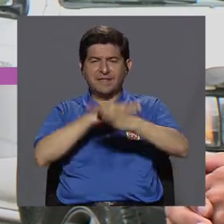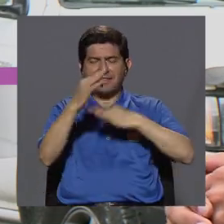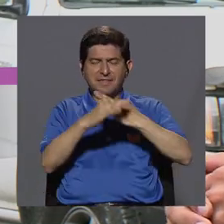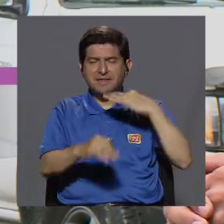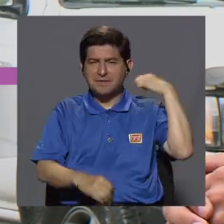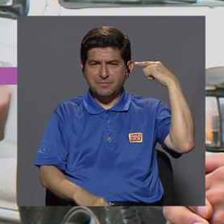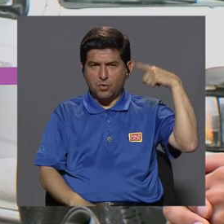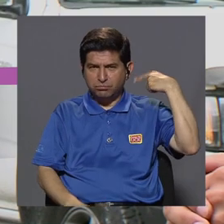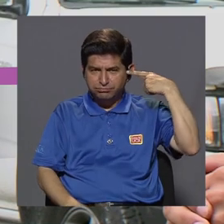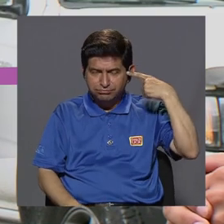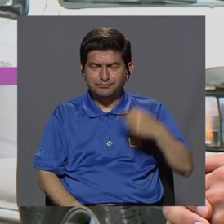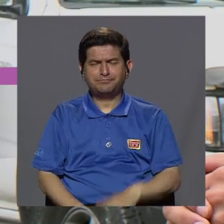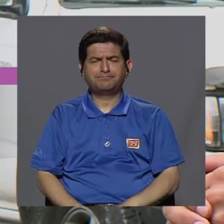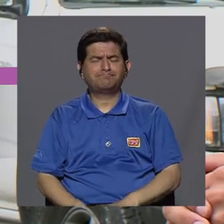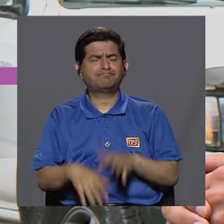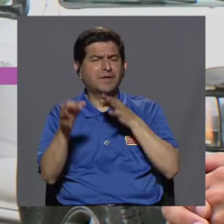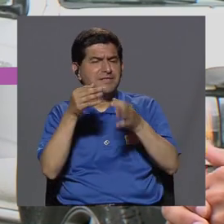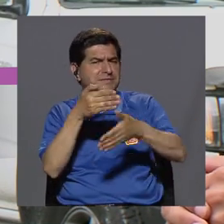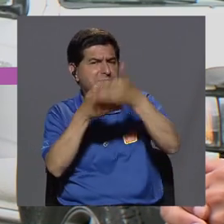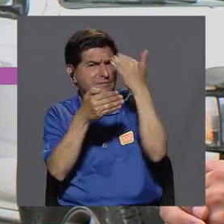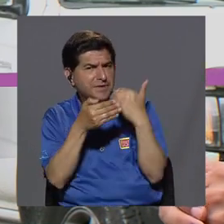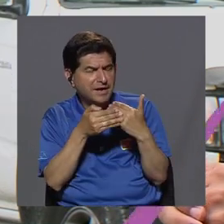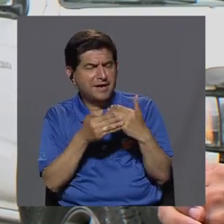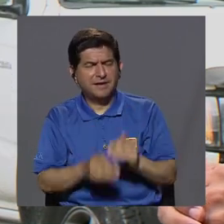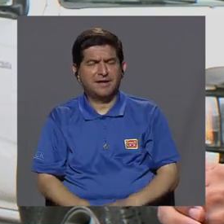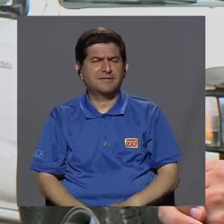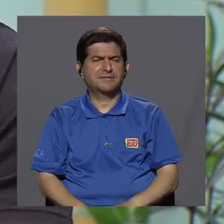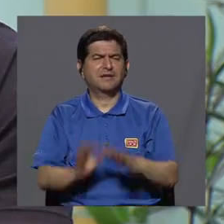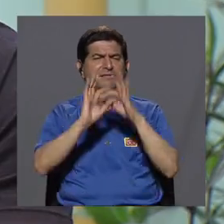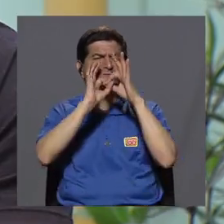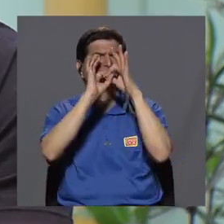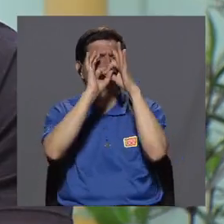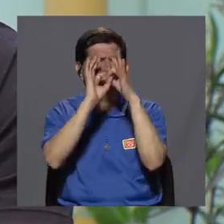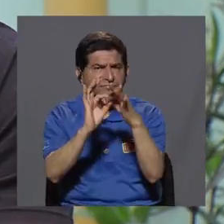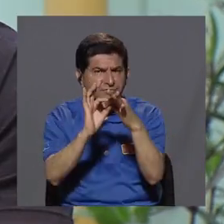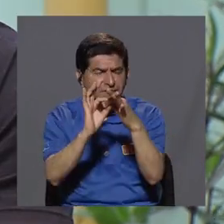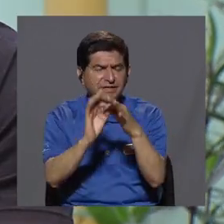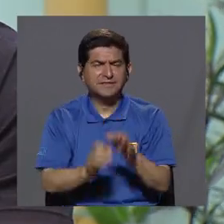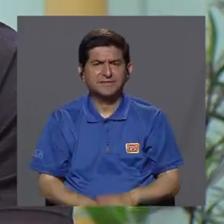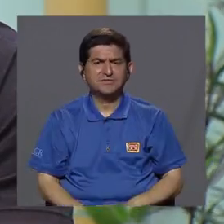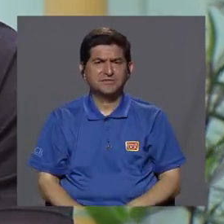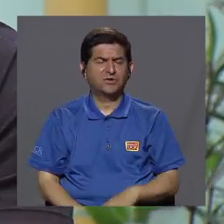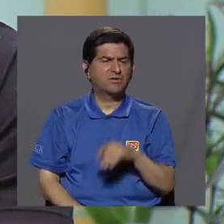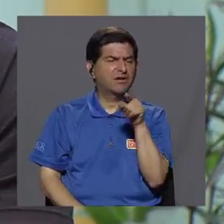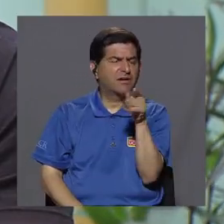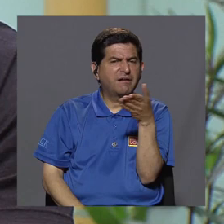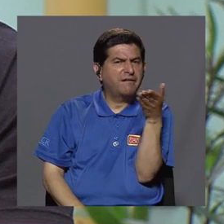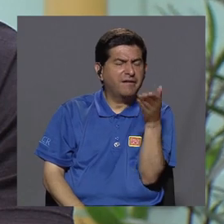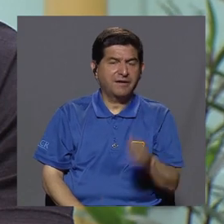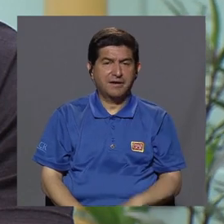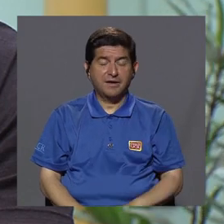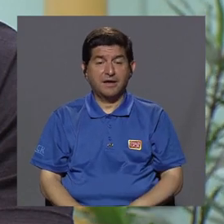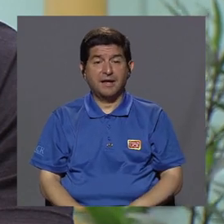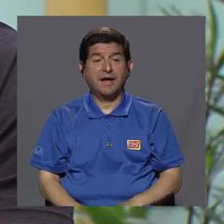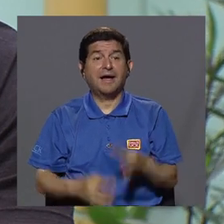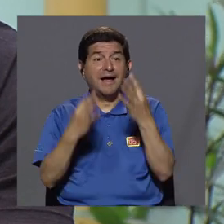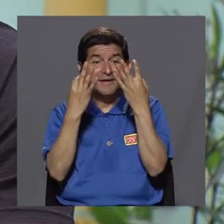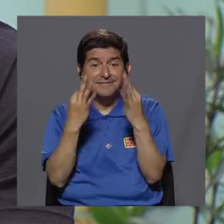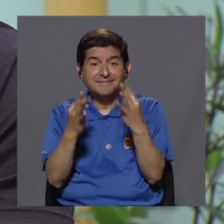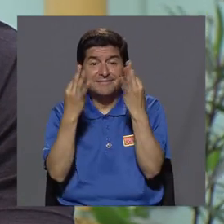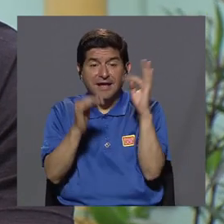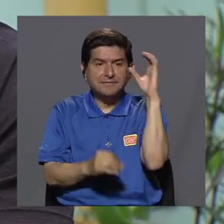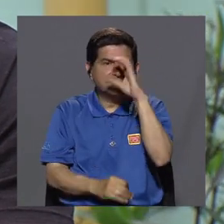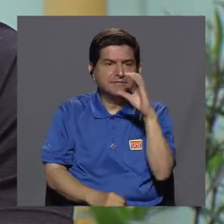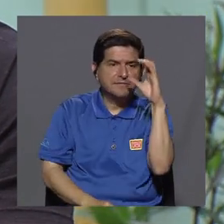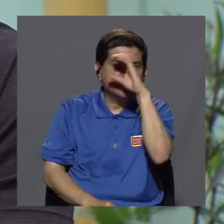Nos comentaba antes acerca de que lo que se buscaría